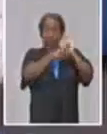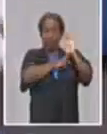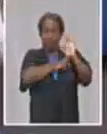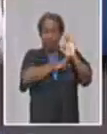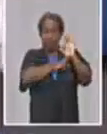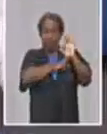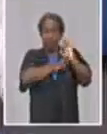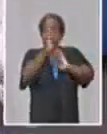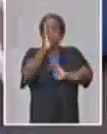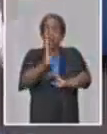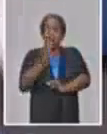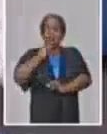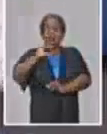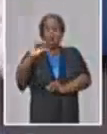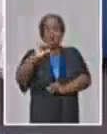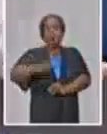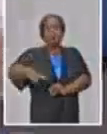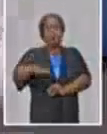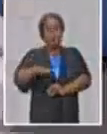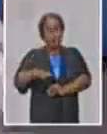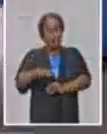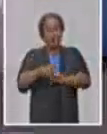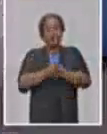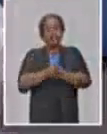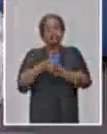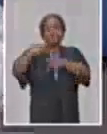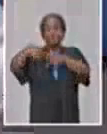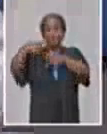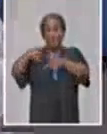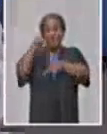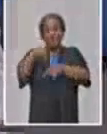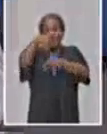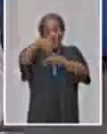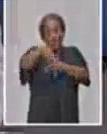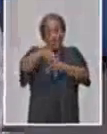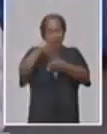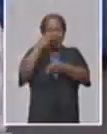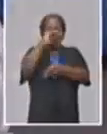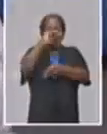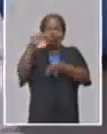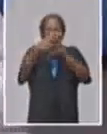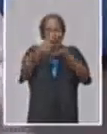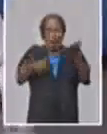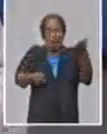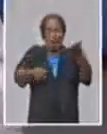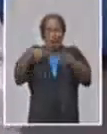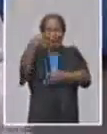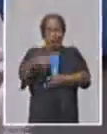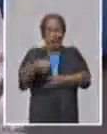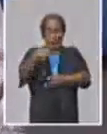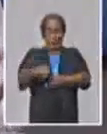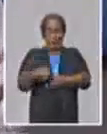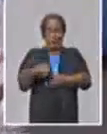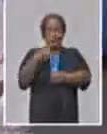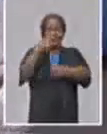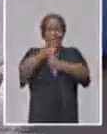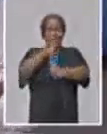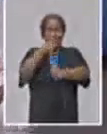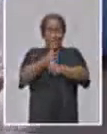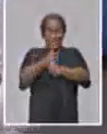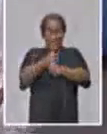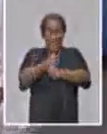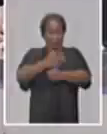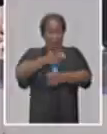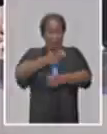el punto de vista de que hay esperar que sea el salario mínimo, una serie de cuestiones que están en la norma jurídica. la fuerza de trabajo es básica en la